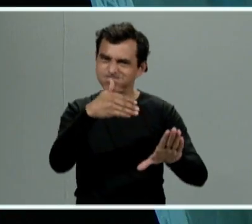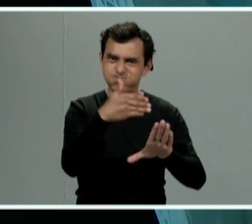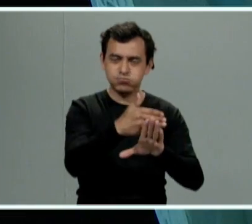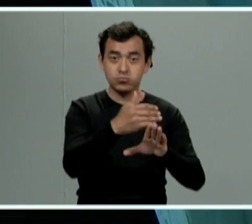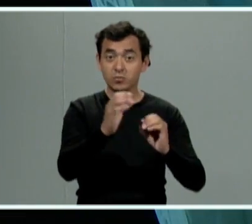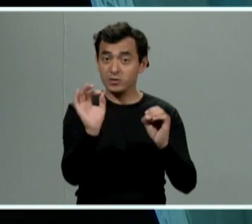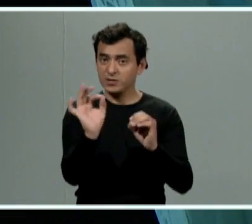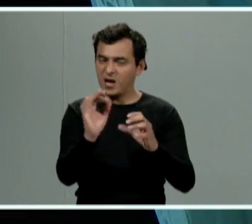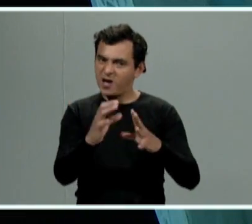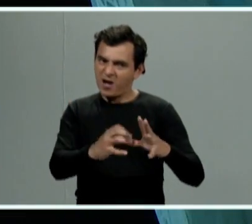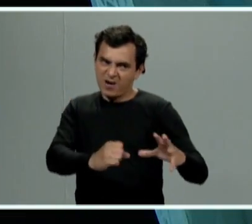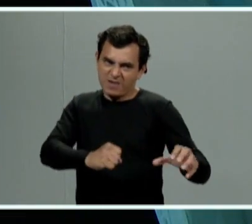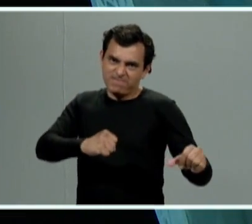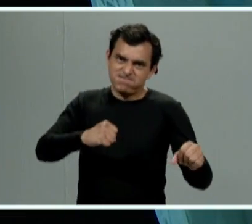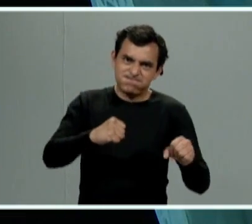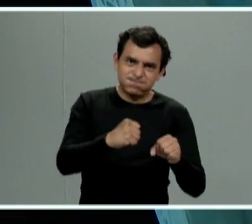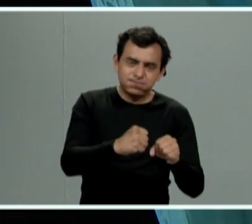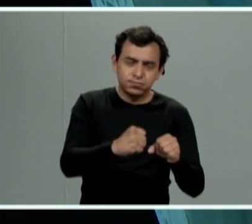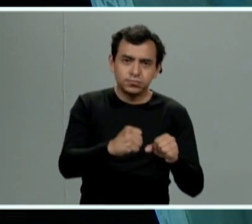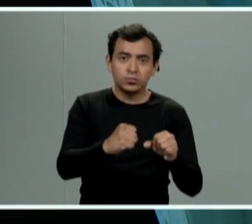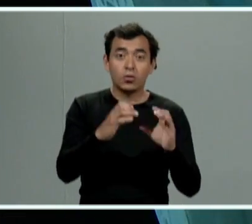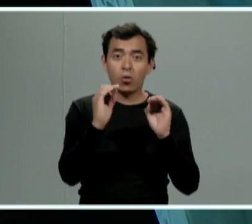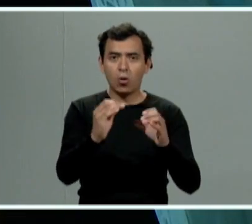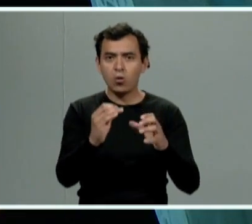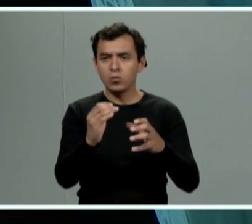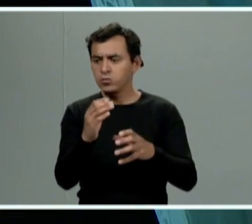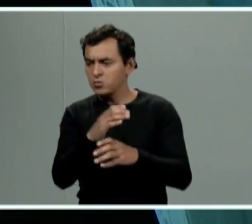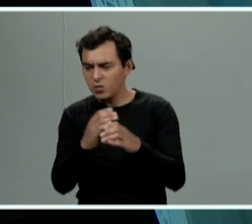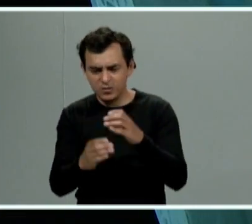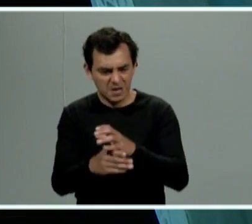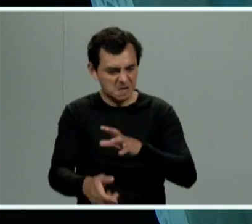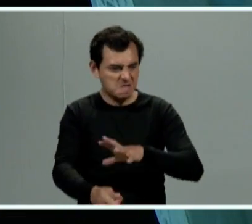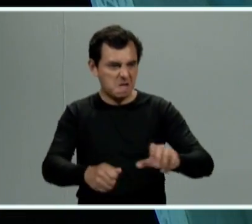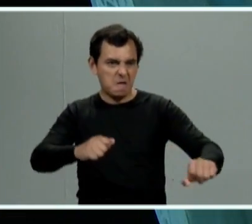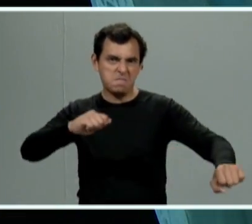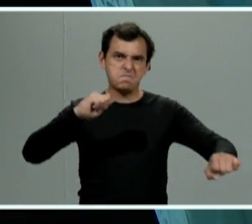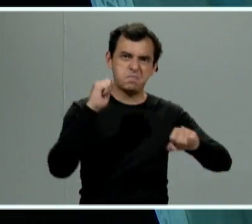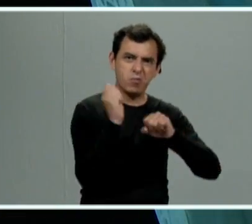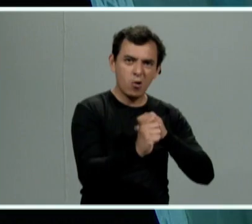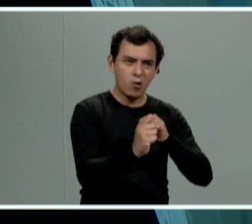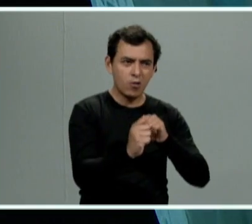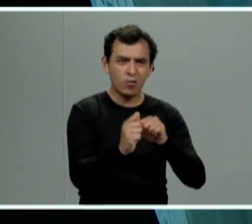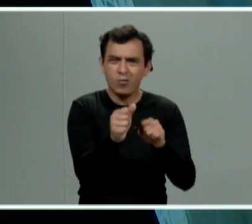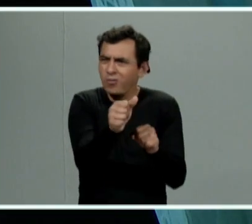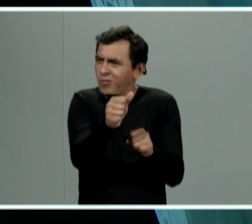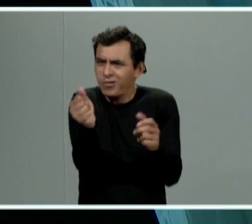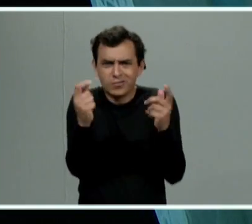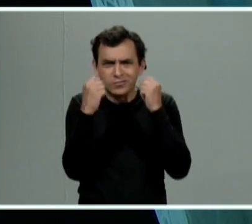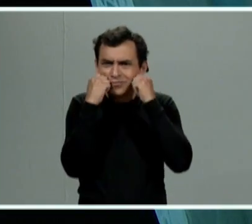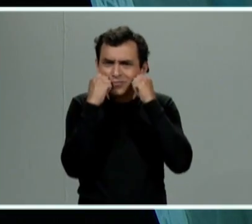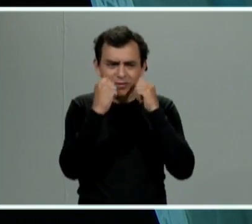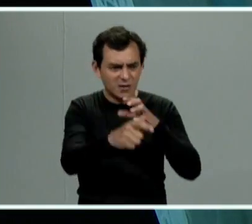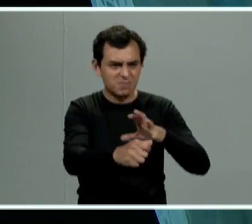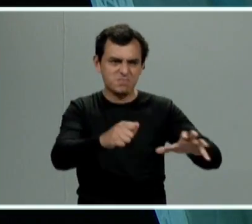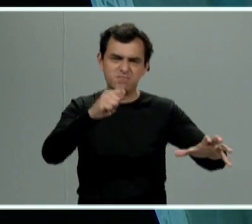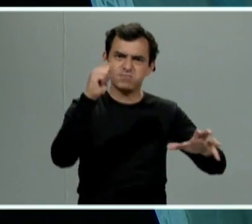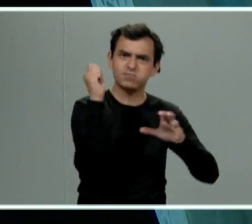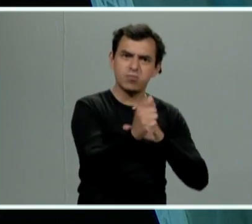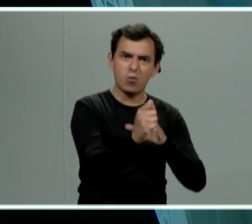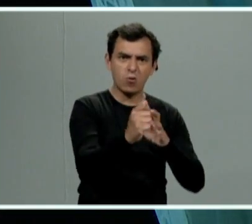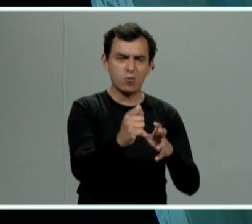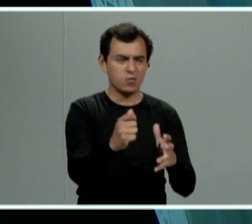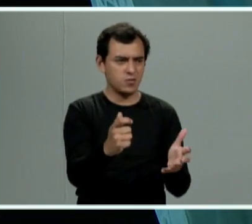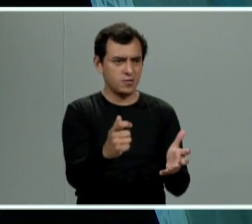fuerza física por el uso de algún arma o el uso de cualquier otro objeto a cualquier otro